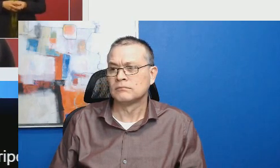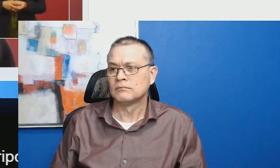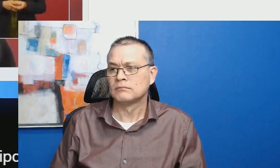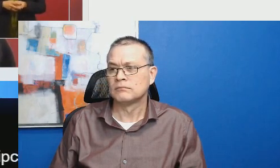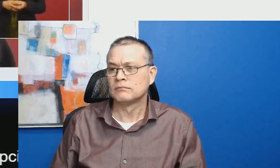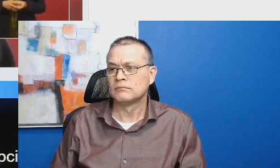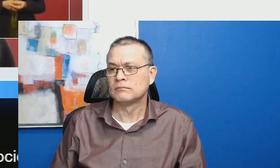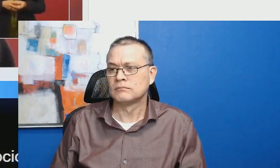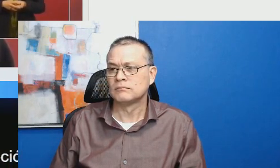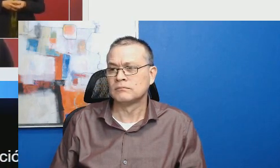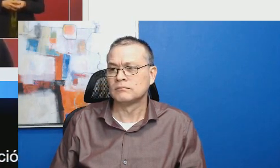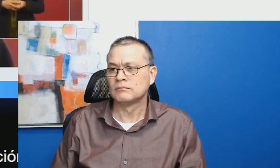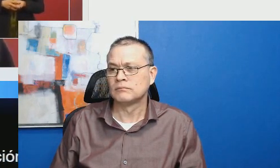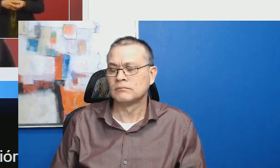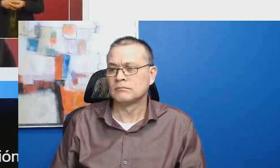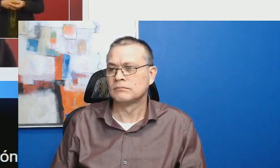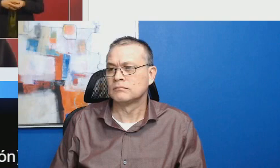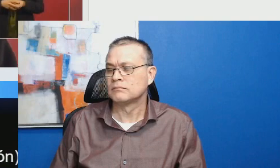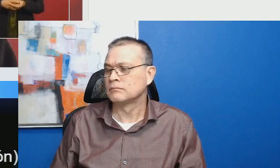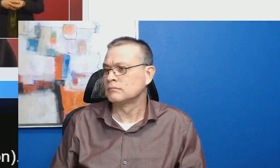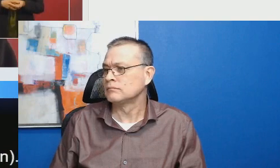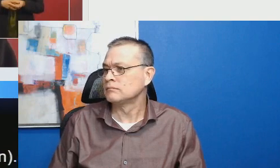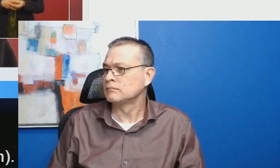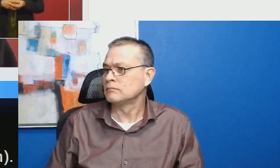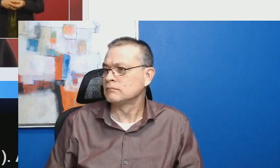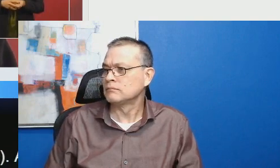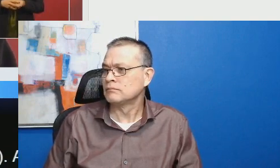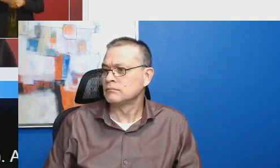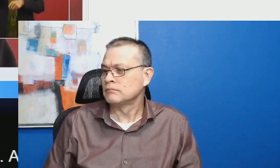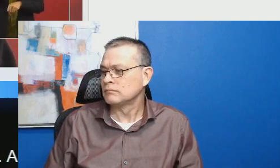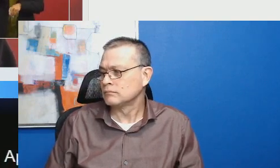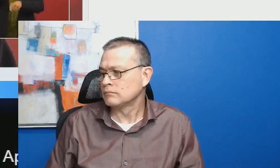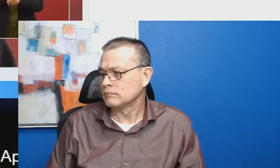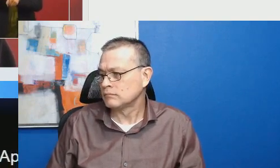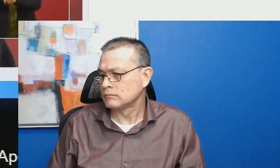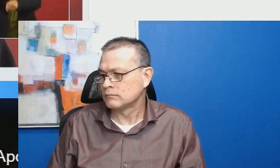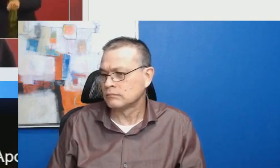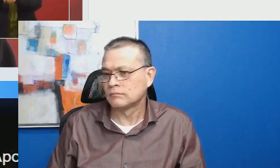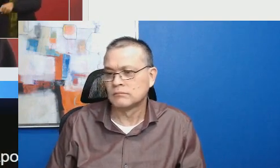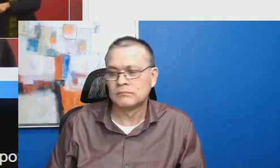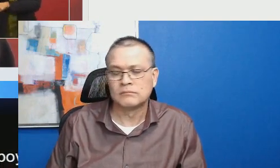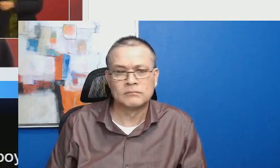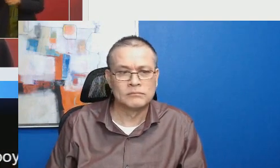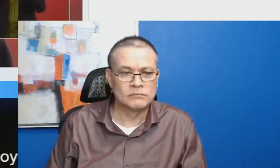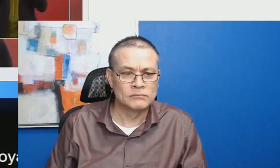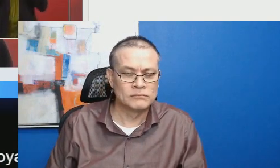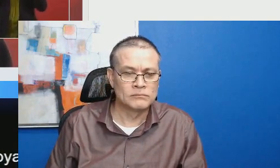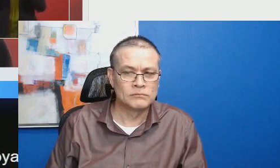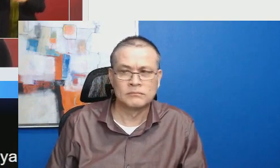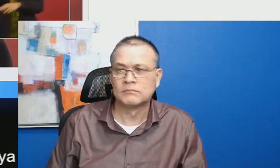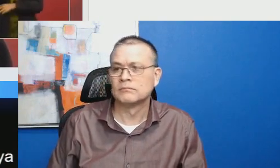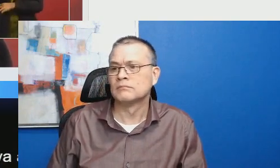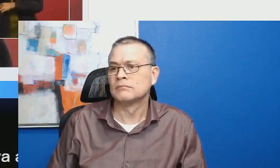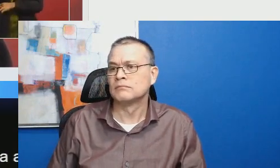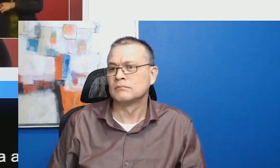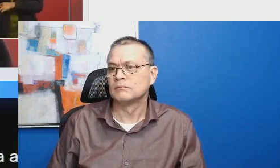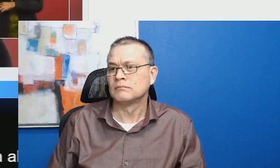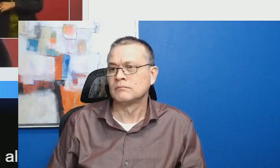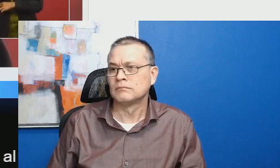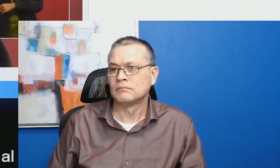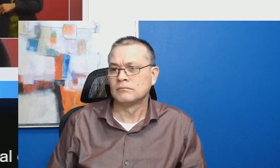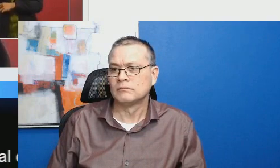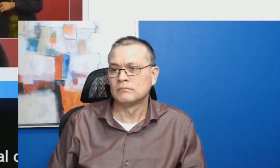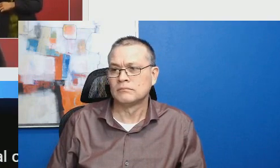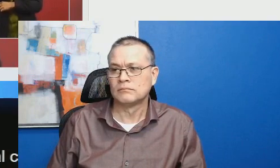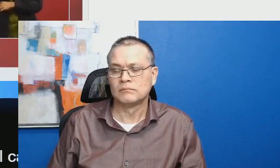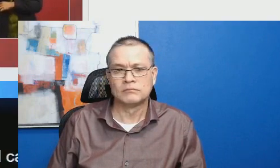de Educación Pública la maestra Delfina Gómez Álvarez. Ella va a ser